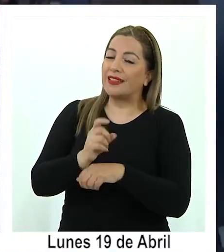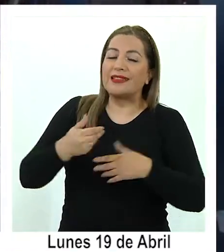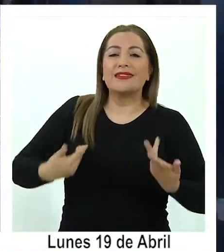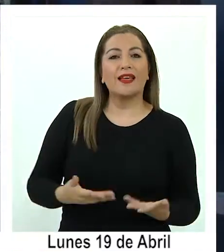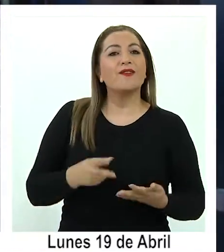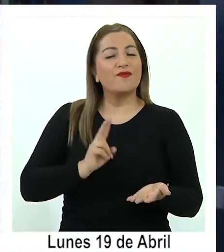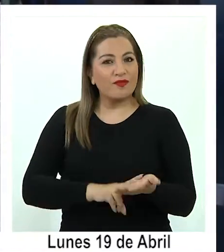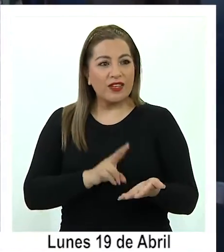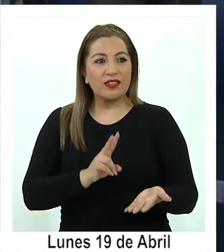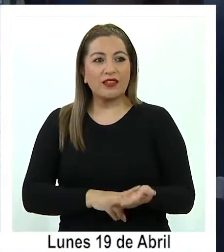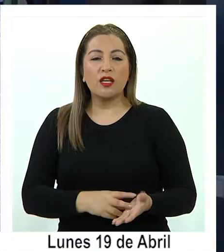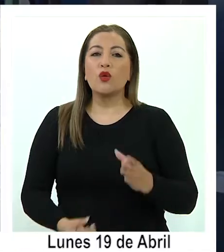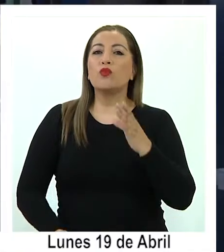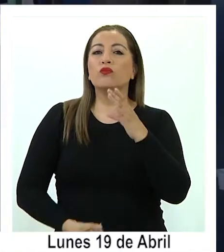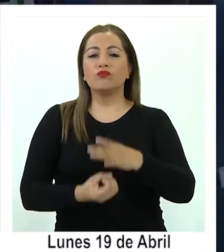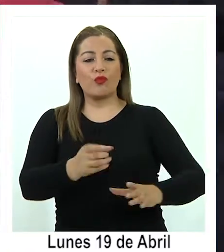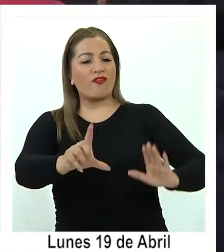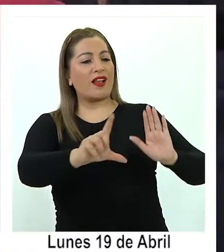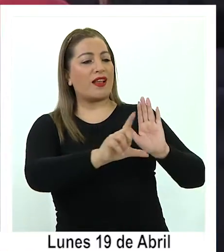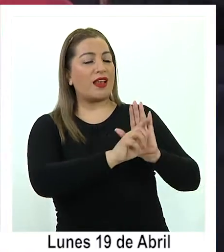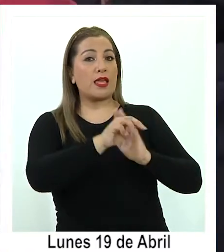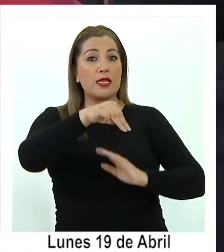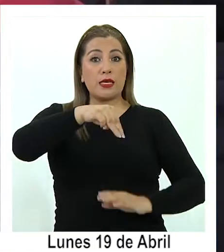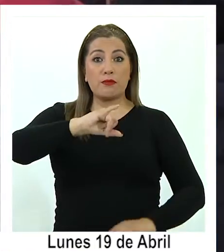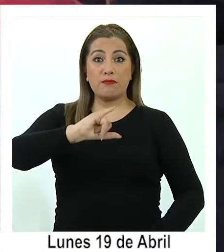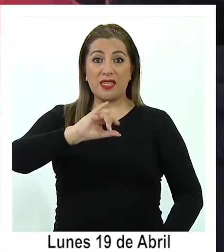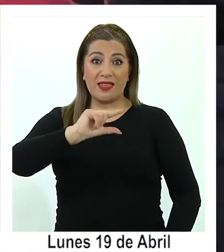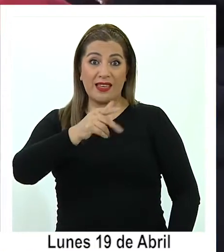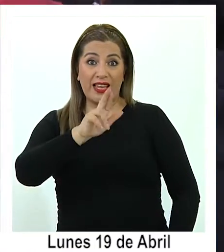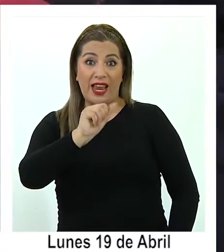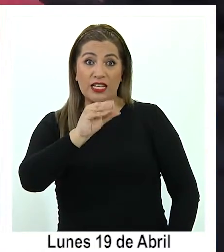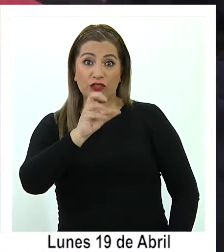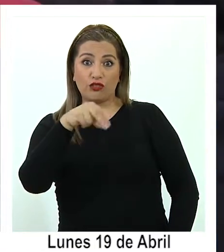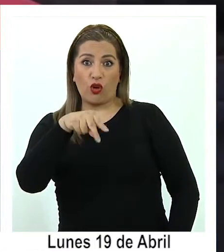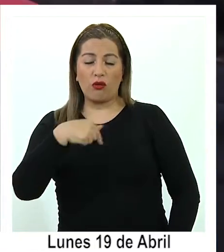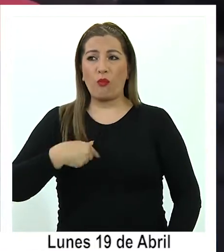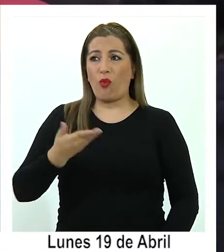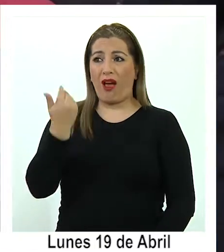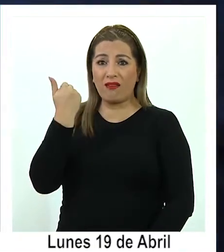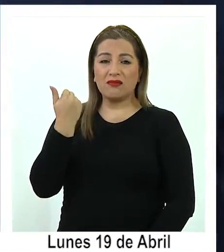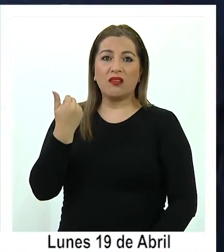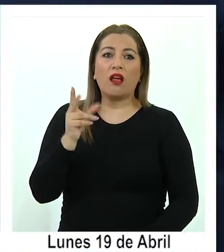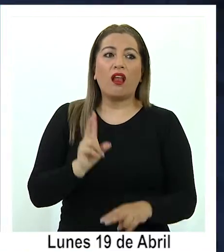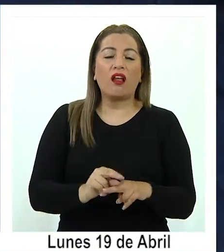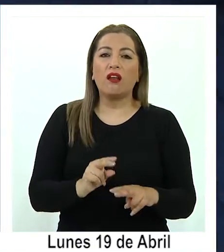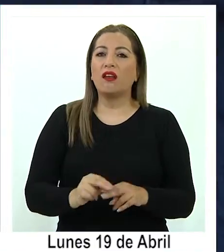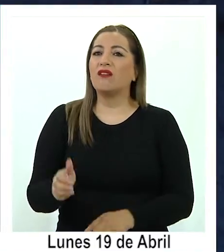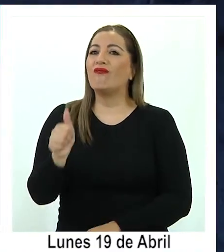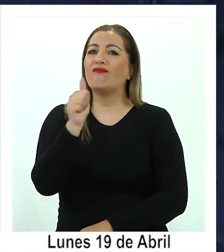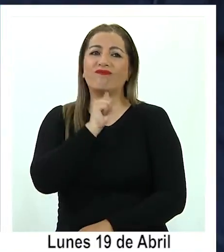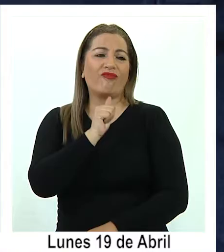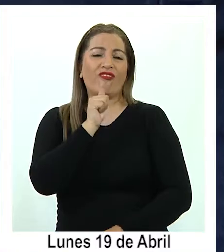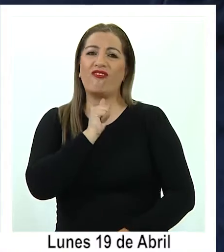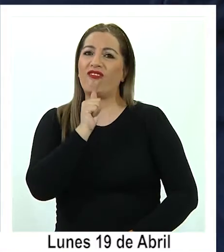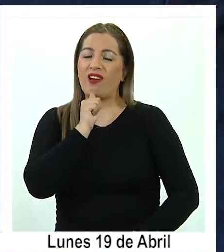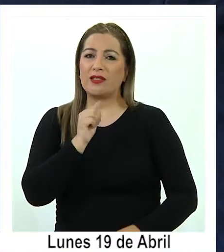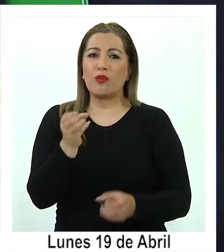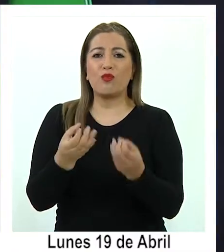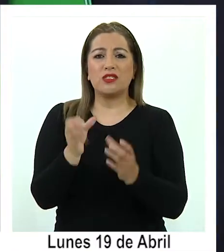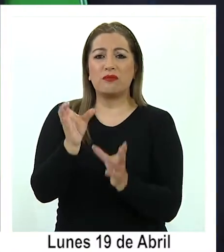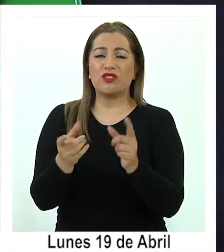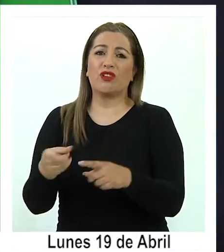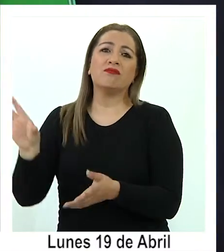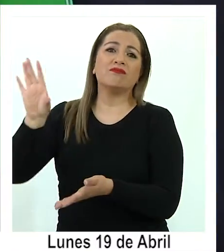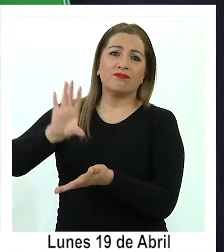aunque sin duda una nueva ley de migración era necesaria, pues la que estaba vigente no respondía a los flujos migratorios que se